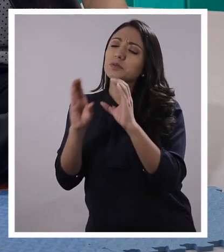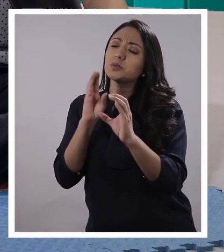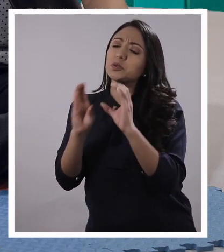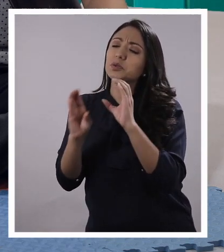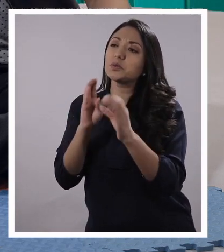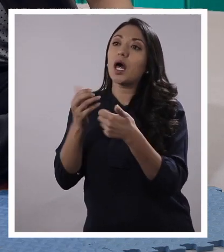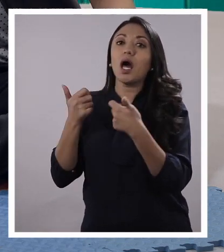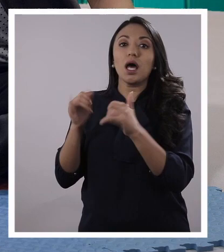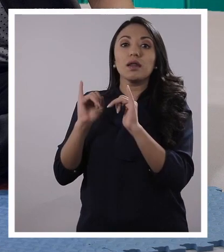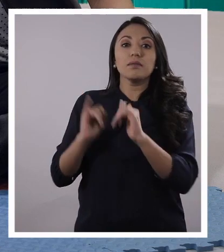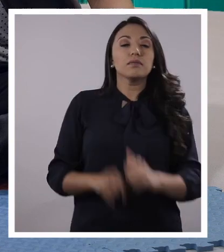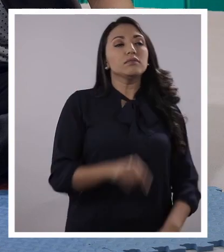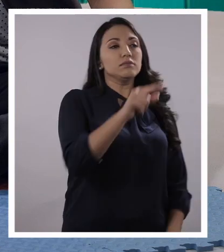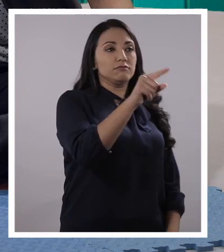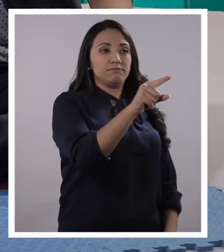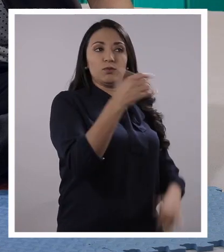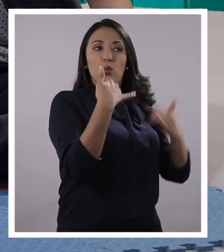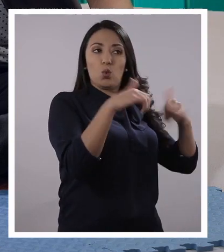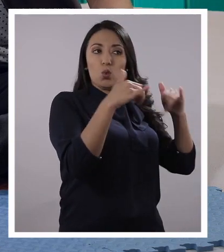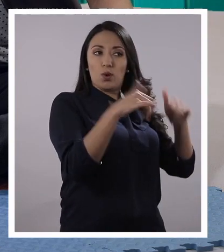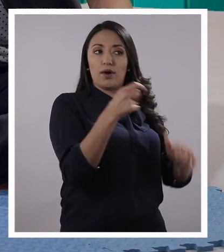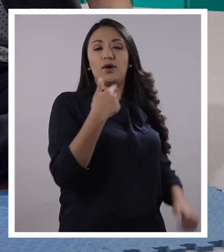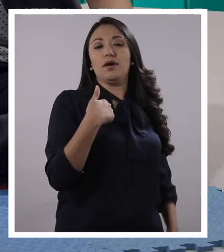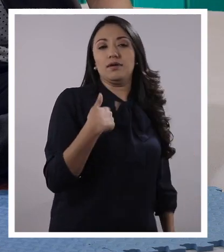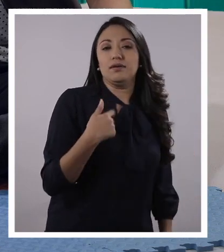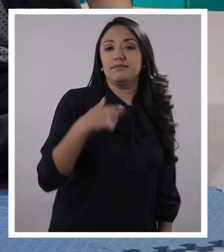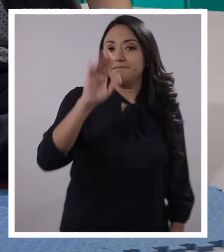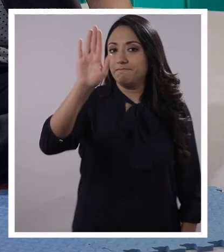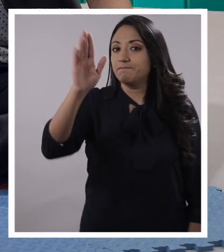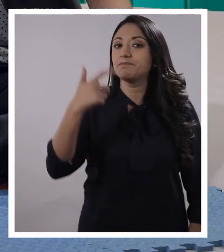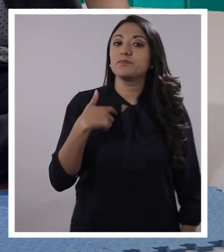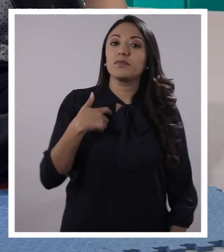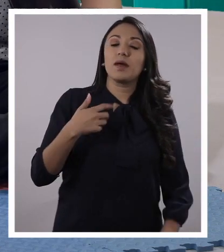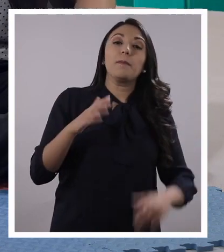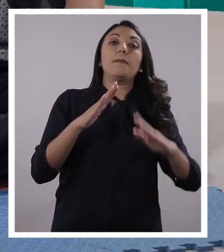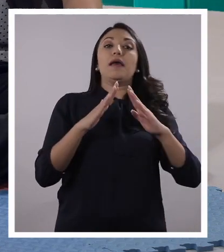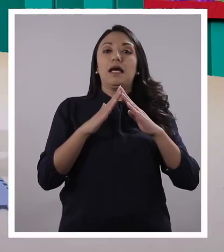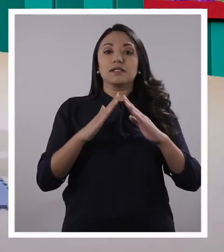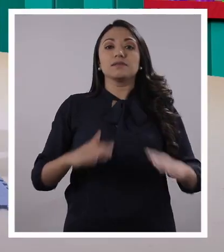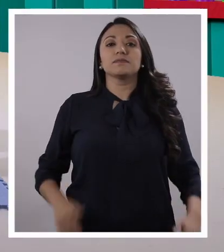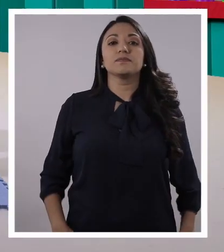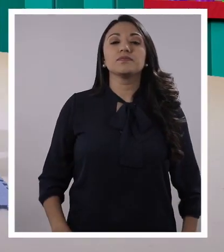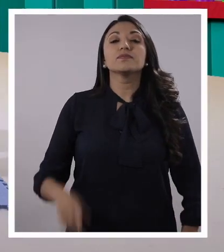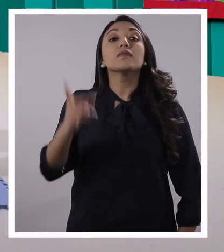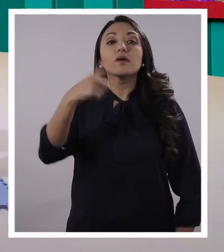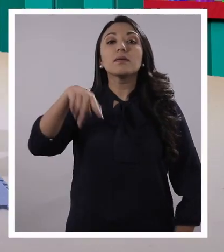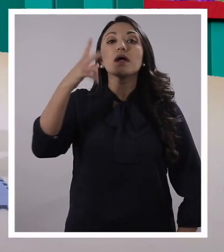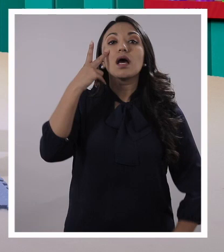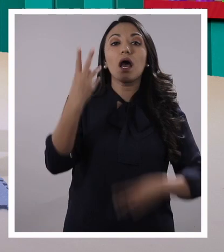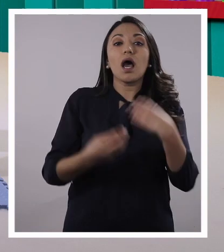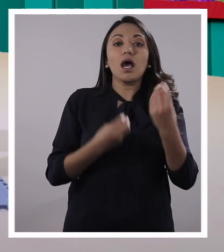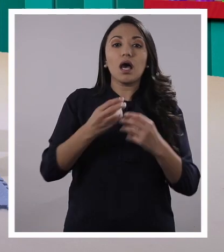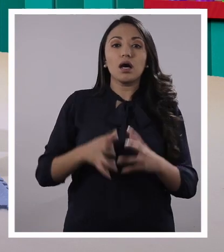les voy a hacer un juego para que ustedes adivinen mi momento, el que yo disfruto en mi casa. A ver, ¿qué estaré haciendo?